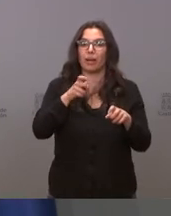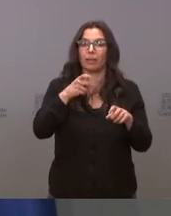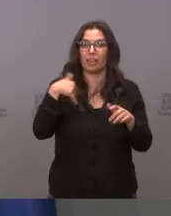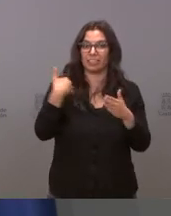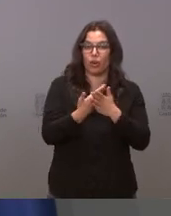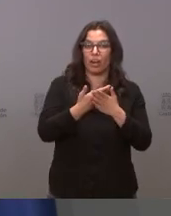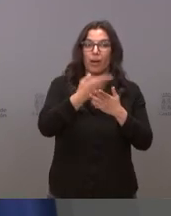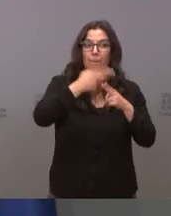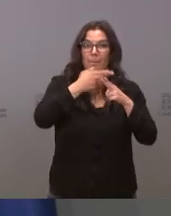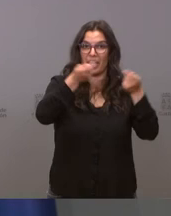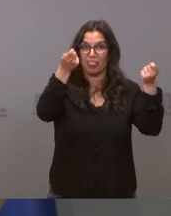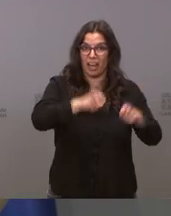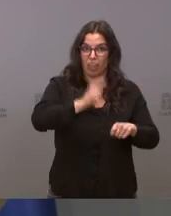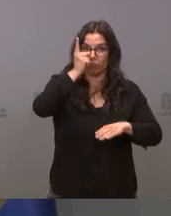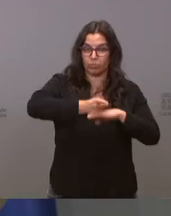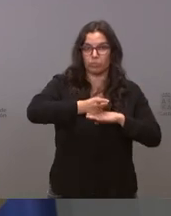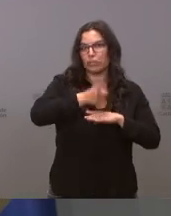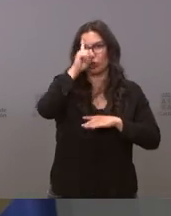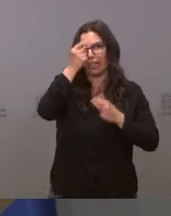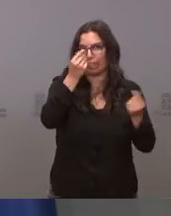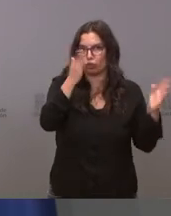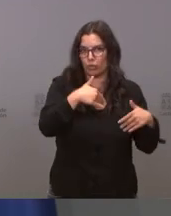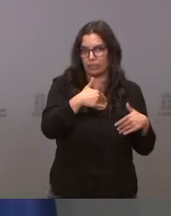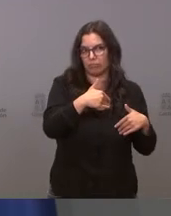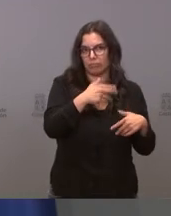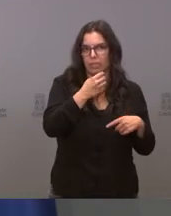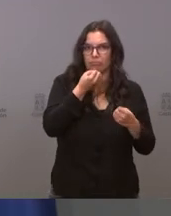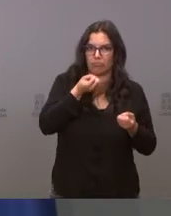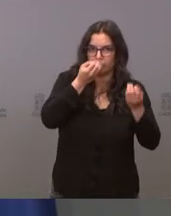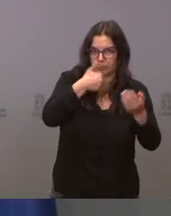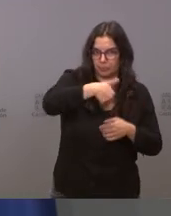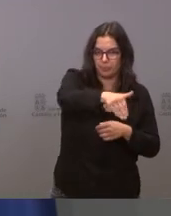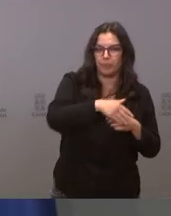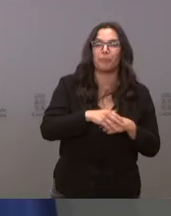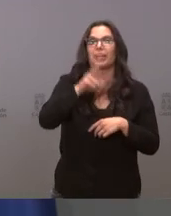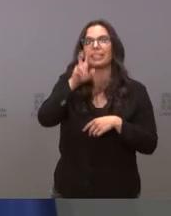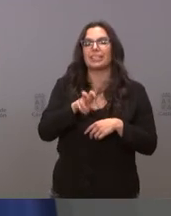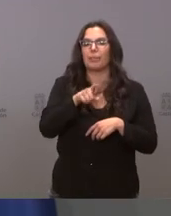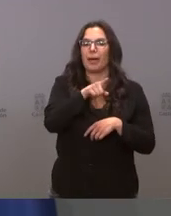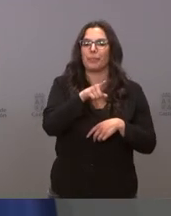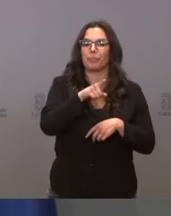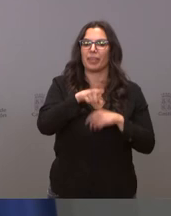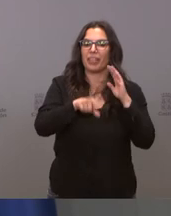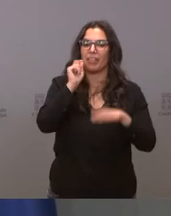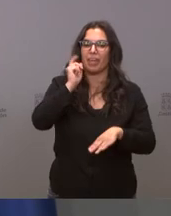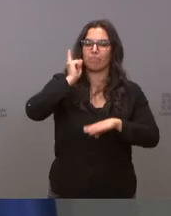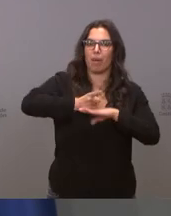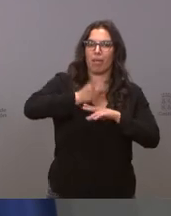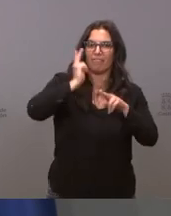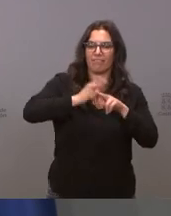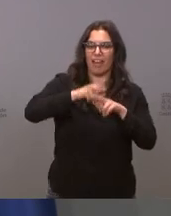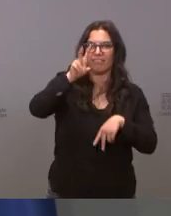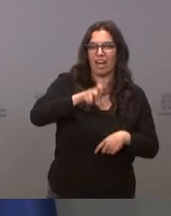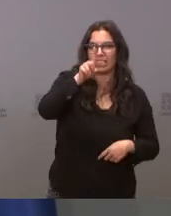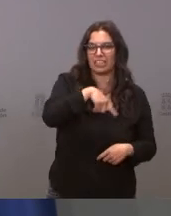aquí se lo haremos llegar sobre el grado de efectividad de la medida el grado de efectividad de medida no consiste tanto en saber